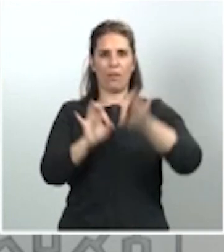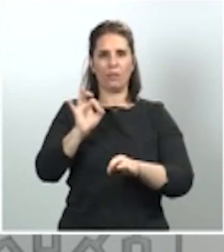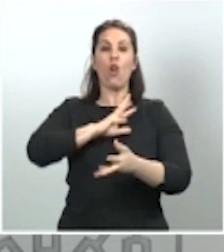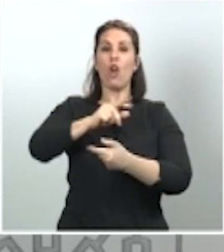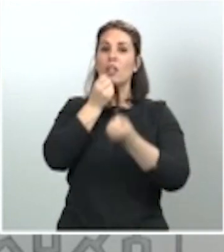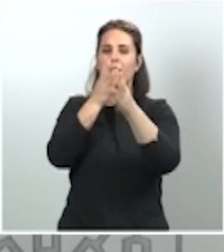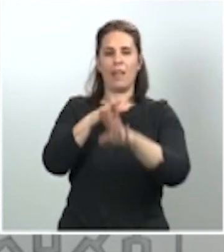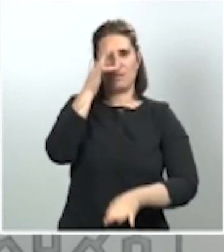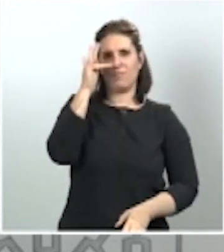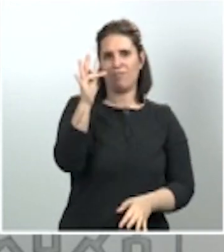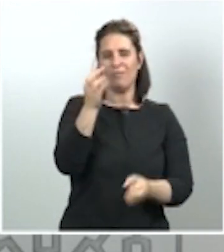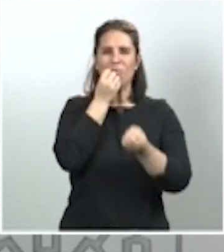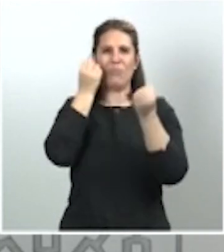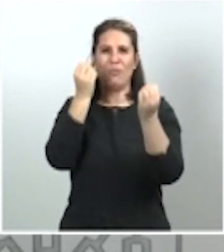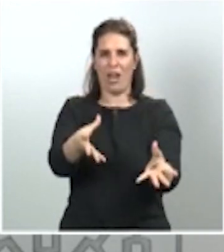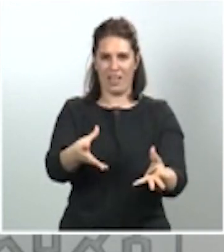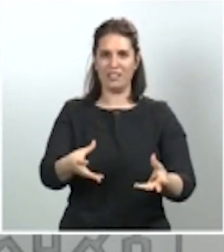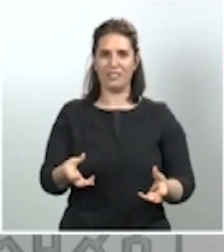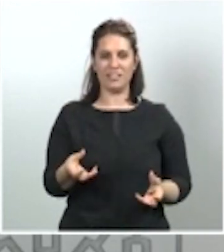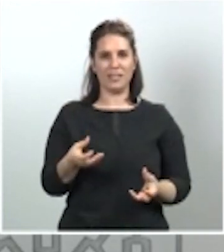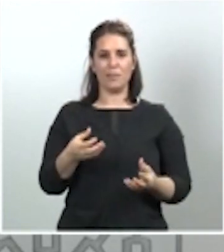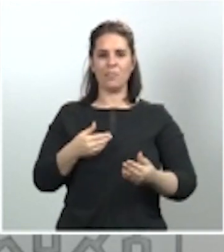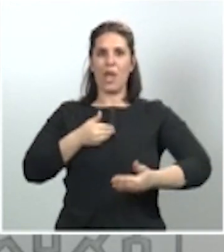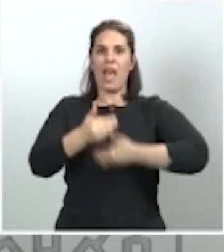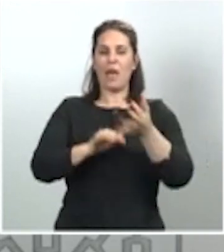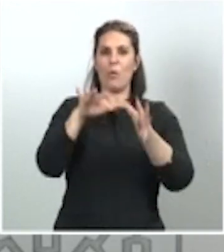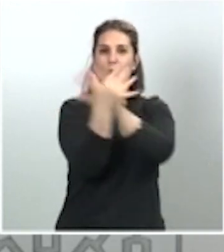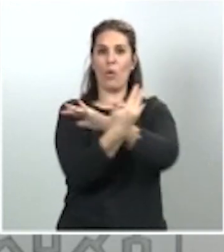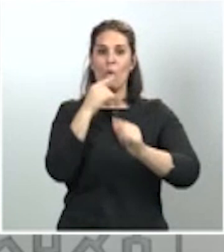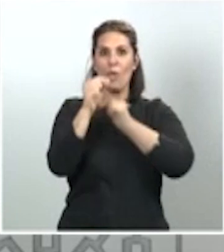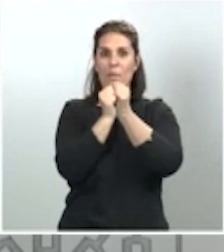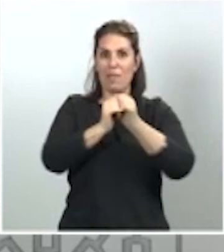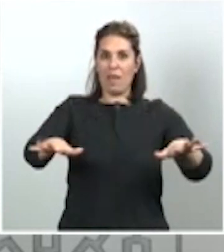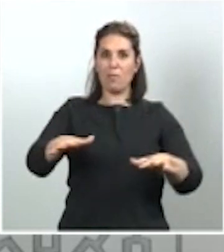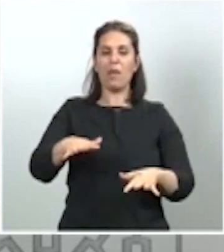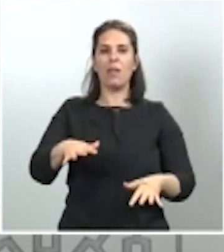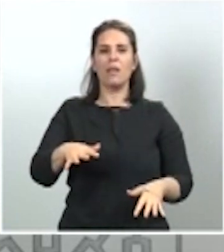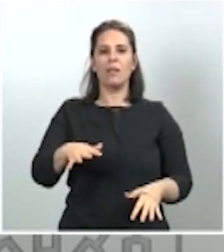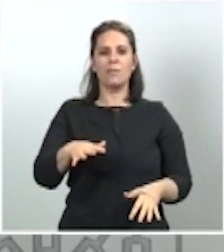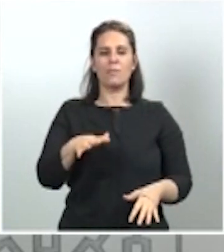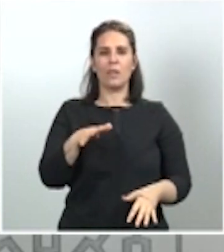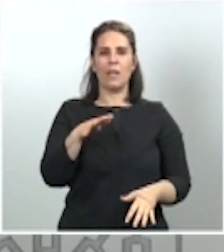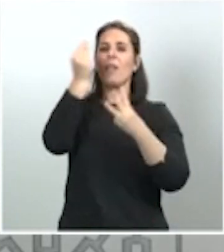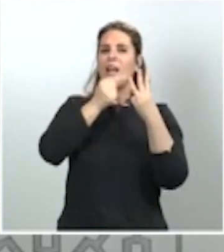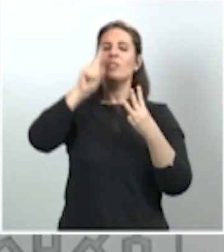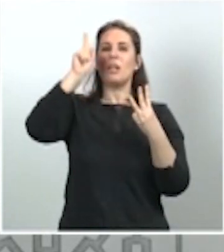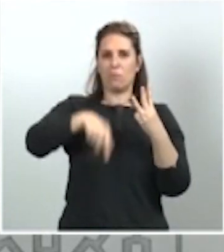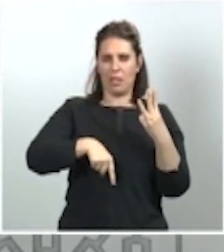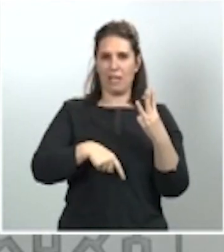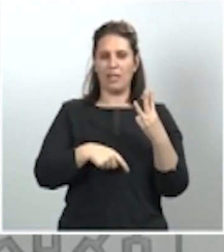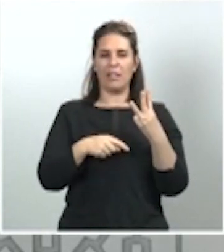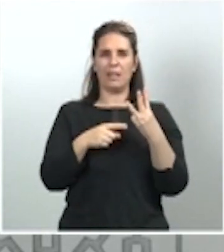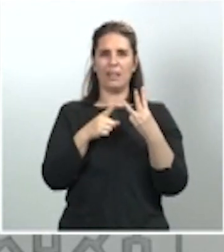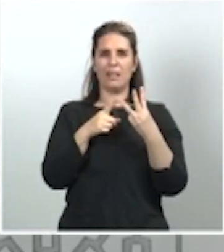evolución de la epidemia está empezando a entrar en lo que tiene que entrar con todo el esfuerzo que hemos hecho. La